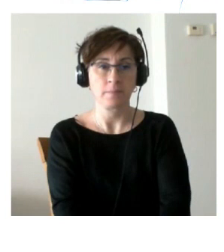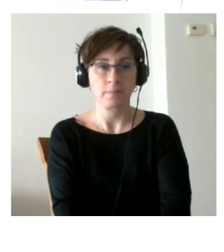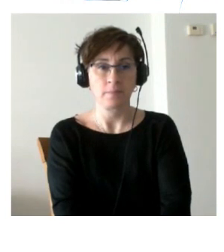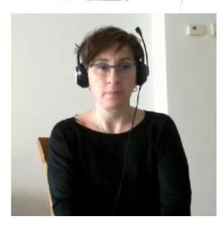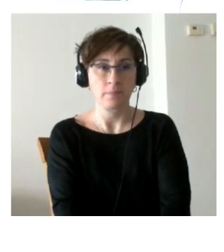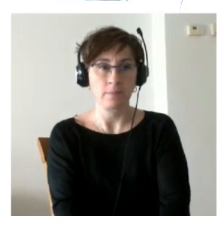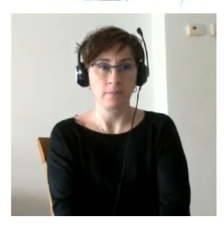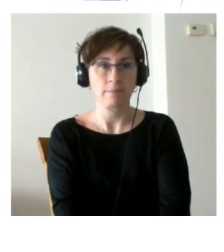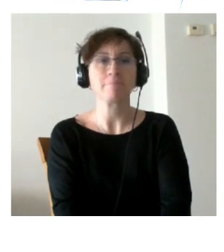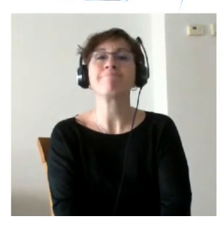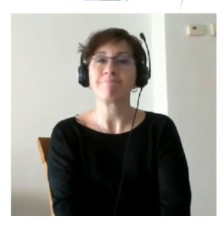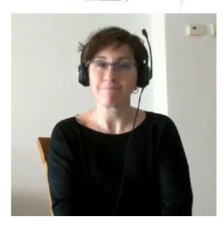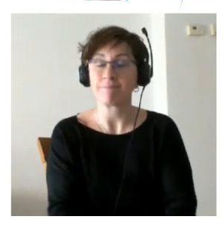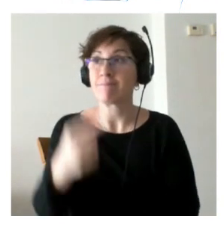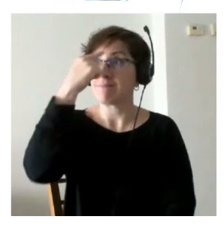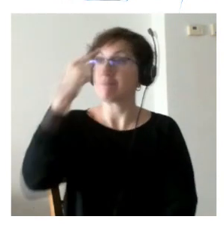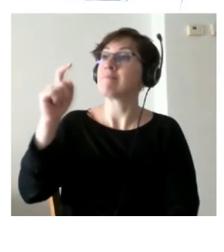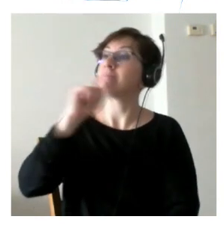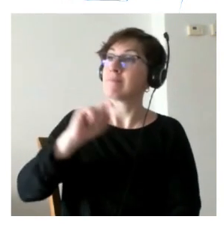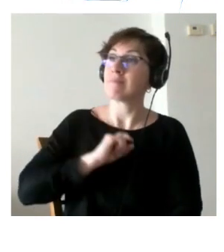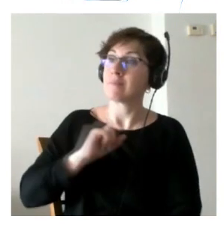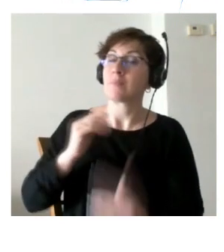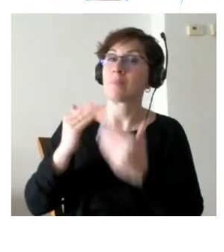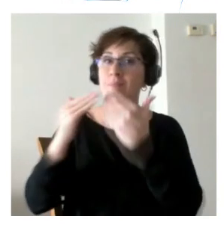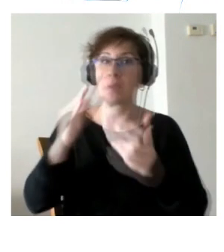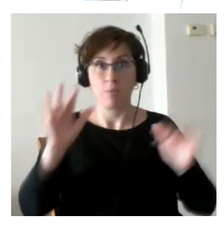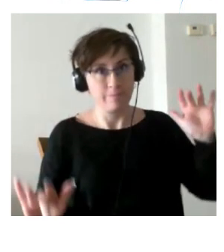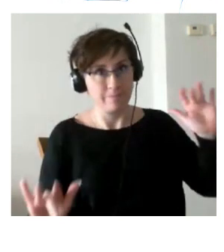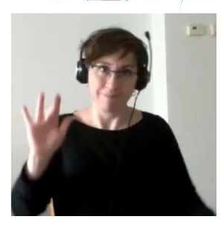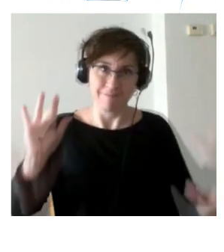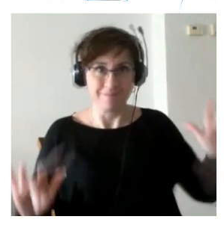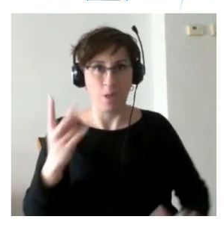Carlos por recordarme que tengo que tocar los dos teclados